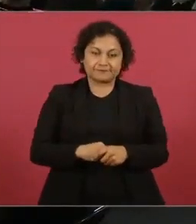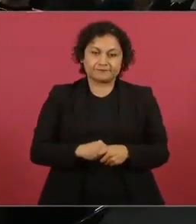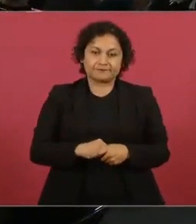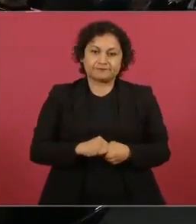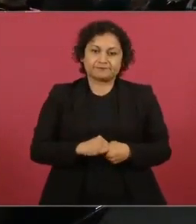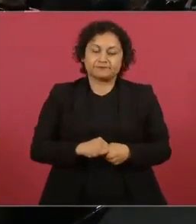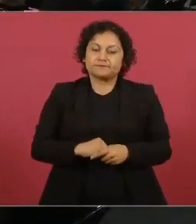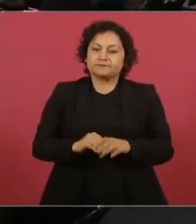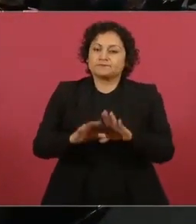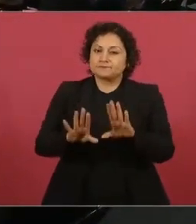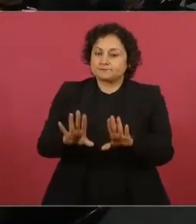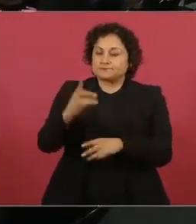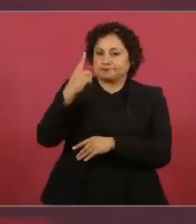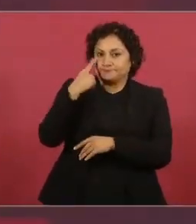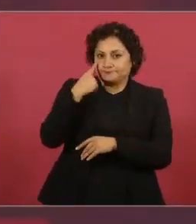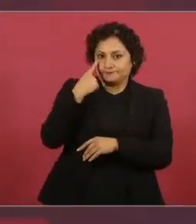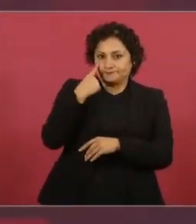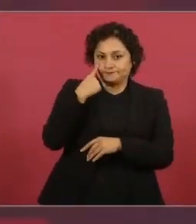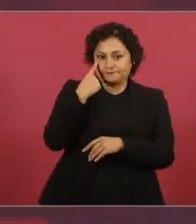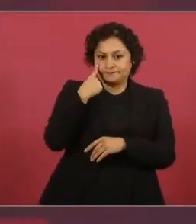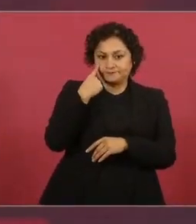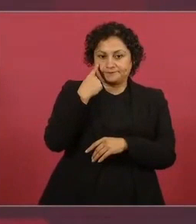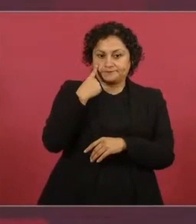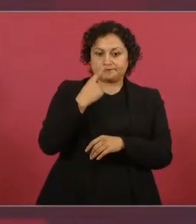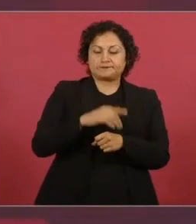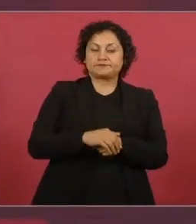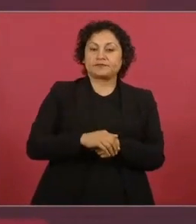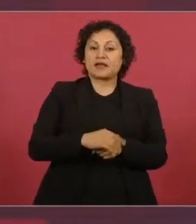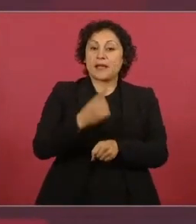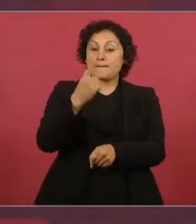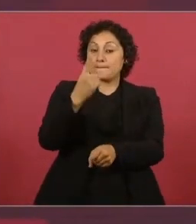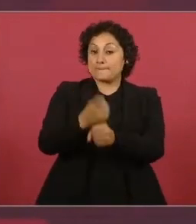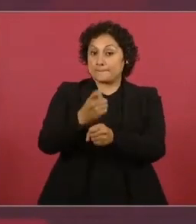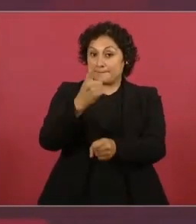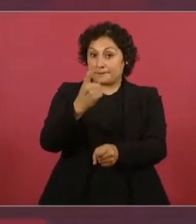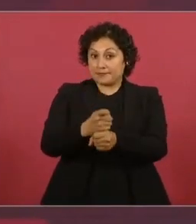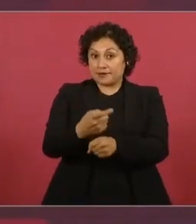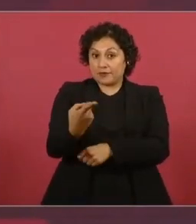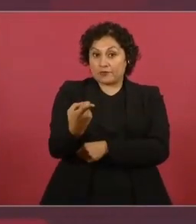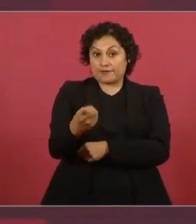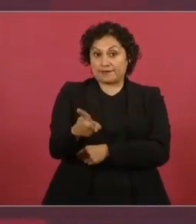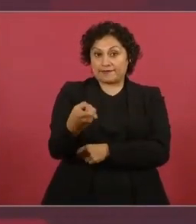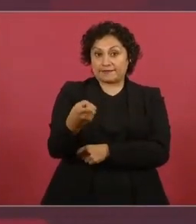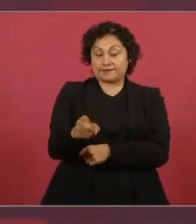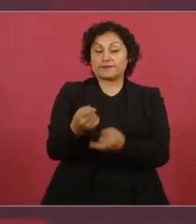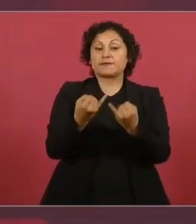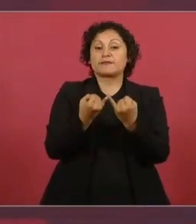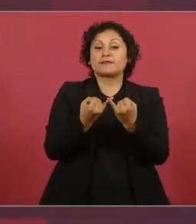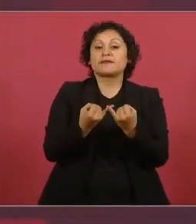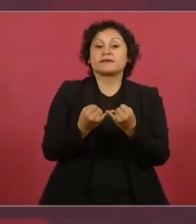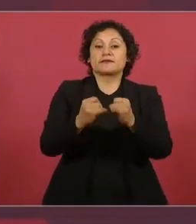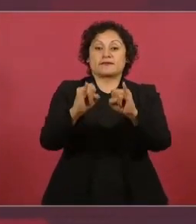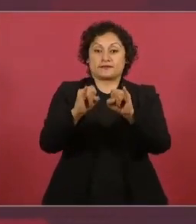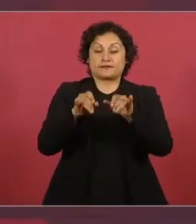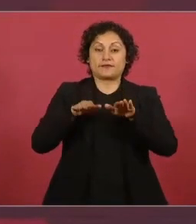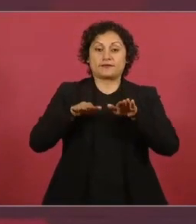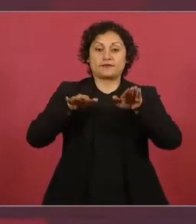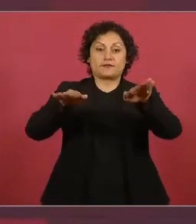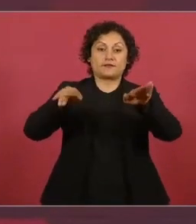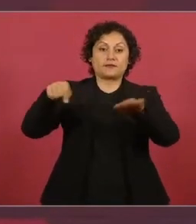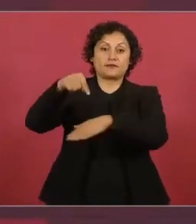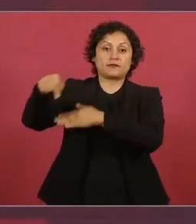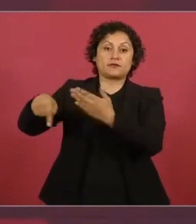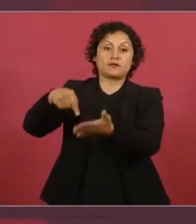el día primero vamos a inaugurar el aeropuerto de Tulum